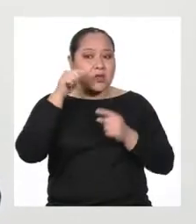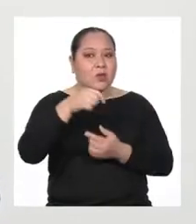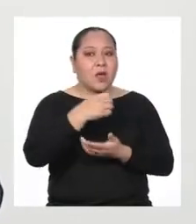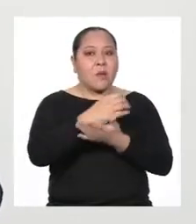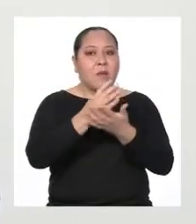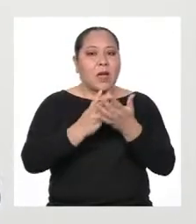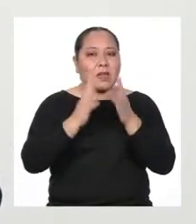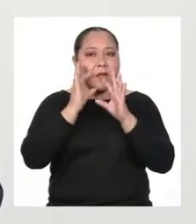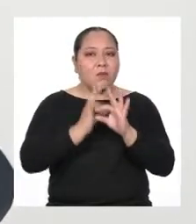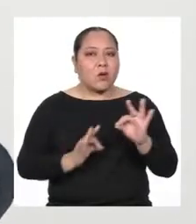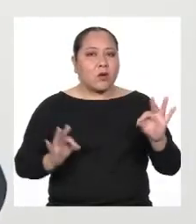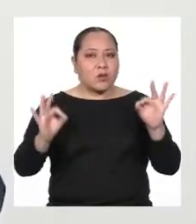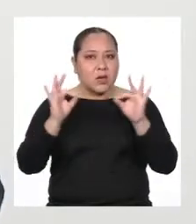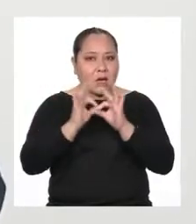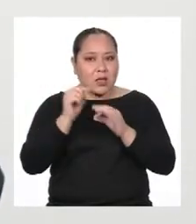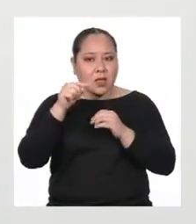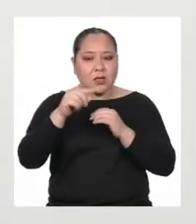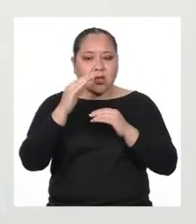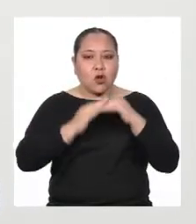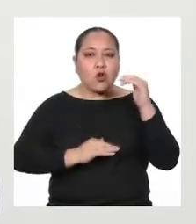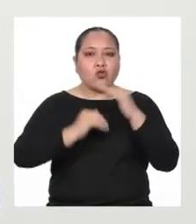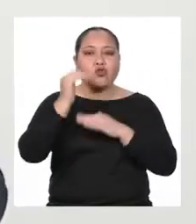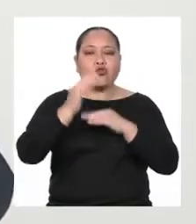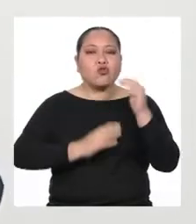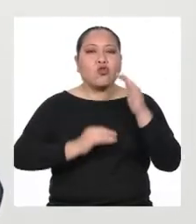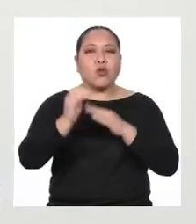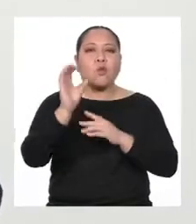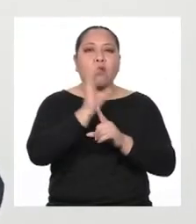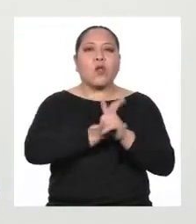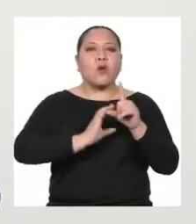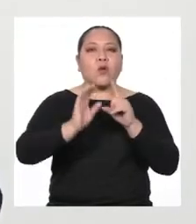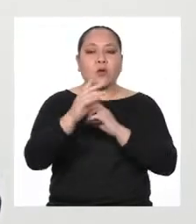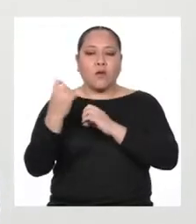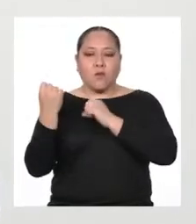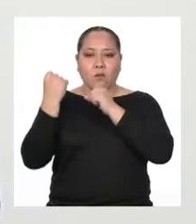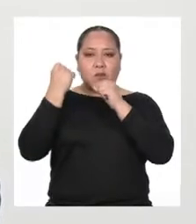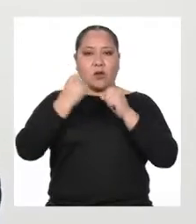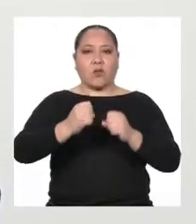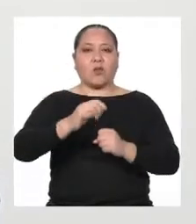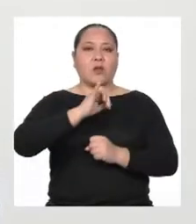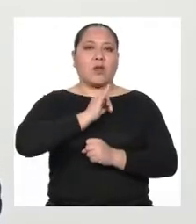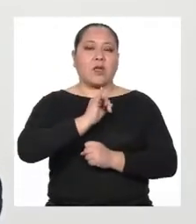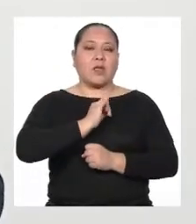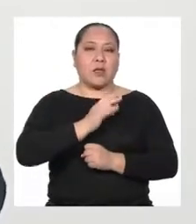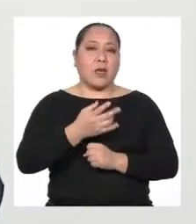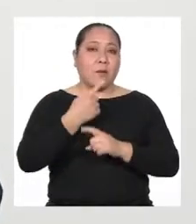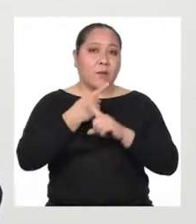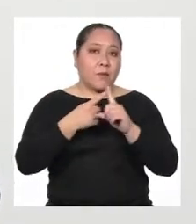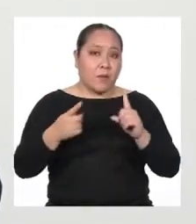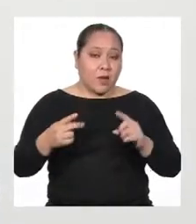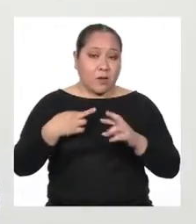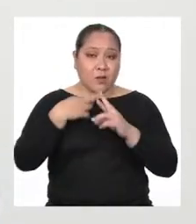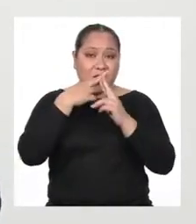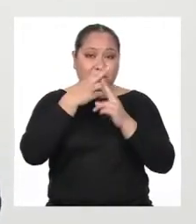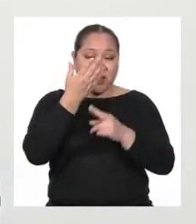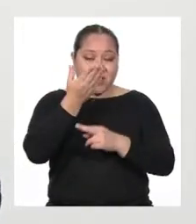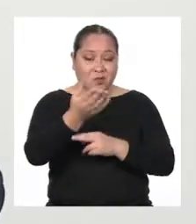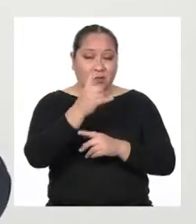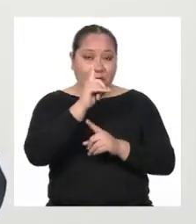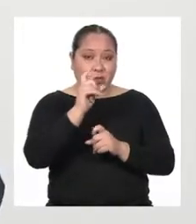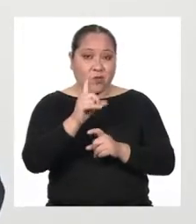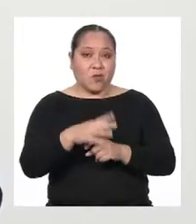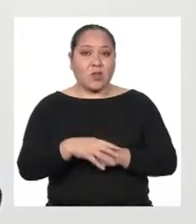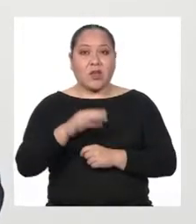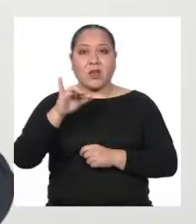a través del cual Construimos nuestra cultura y afirmamos nuestra identidad Pero, para responder a tu pregunta